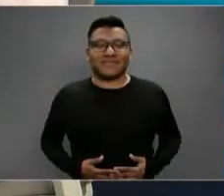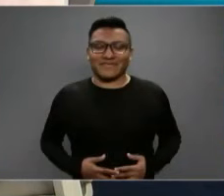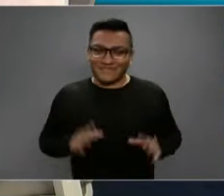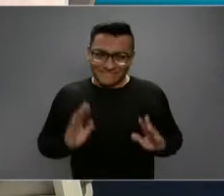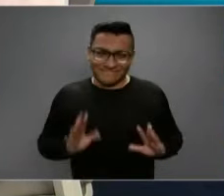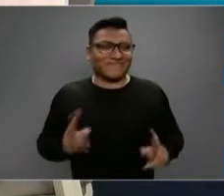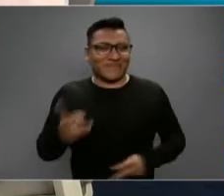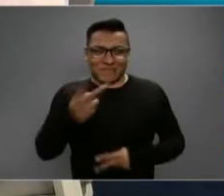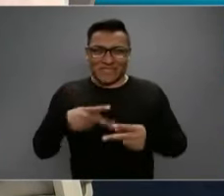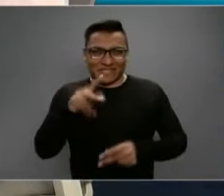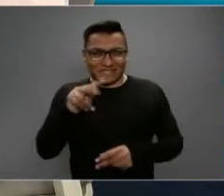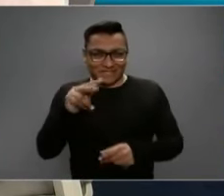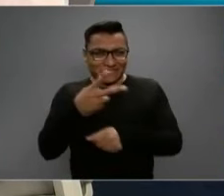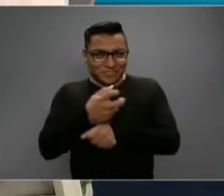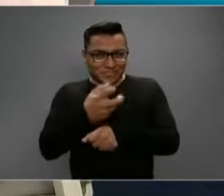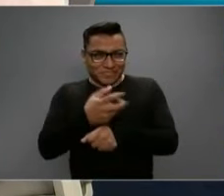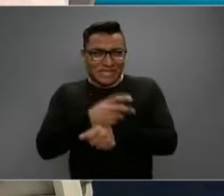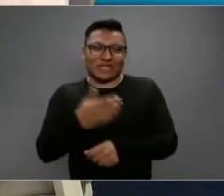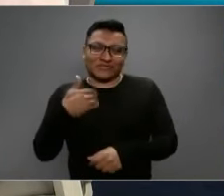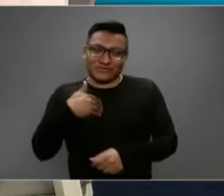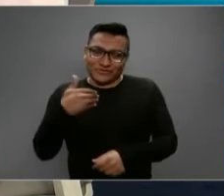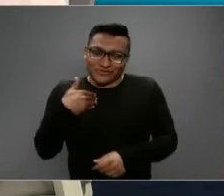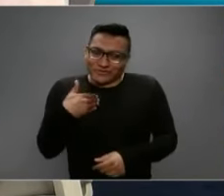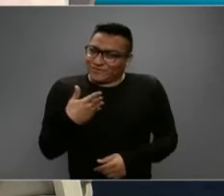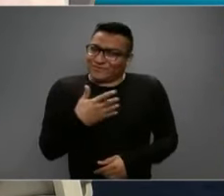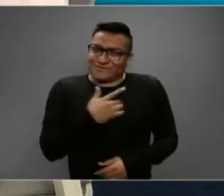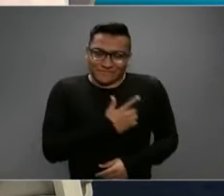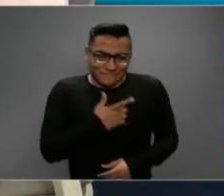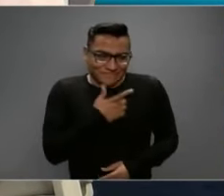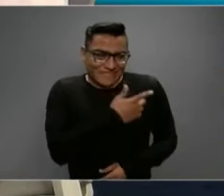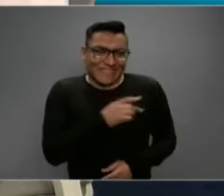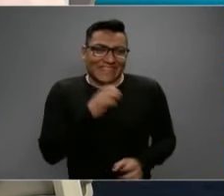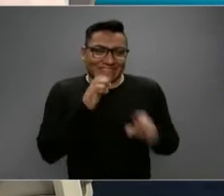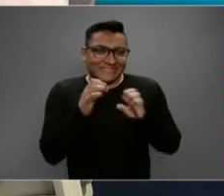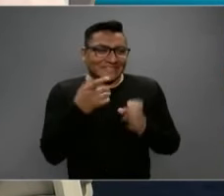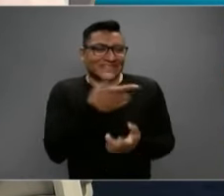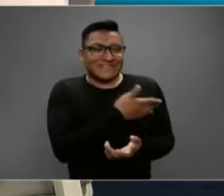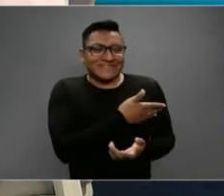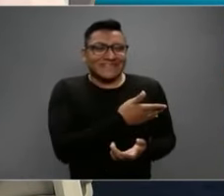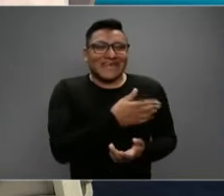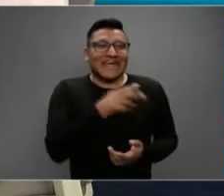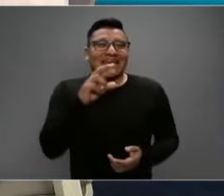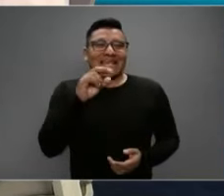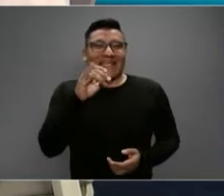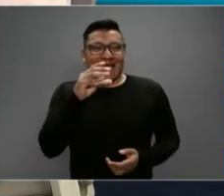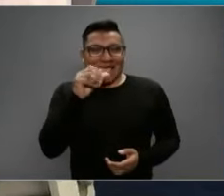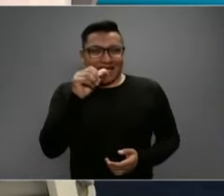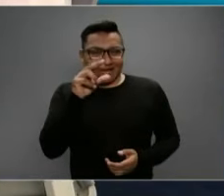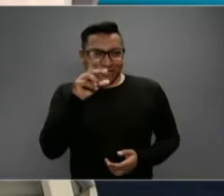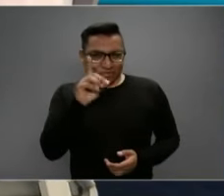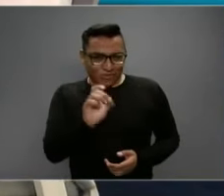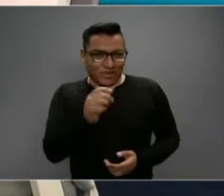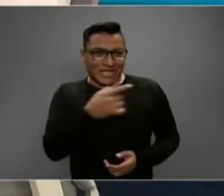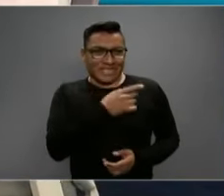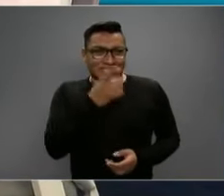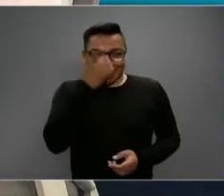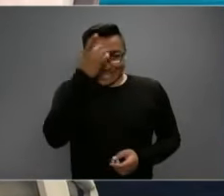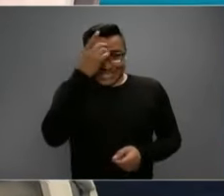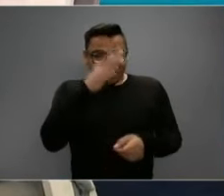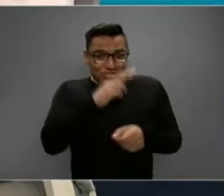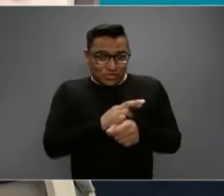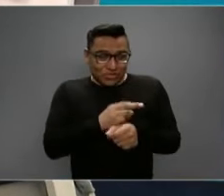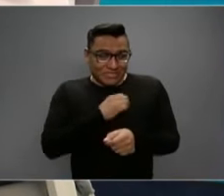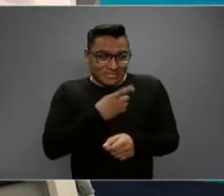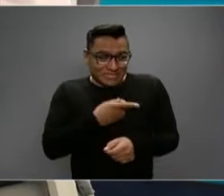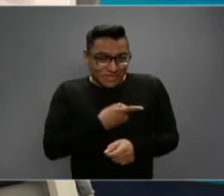Estamos de vuelta en la octava y tengo el privilegio de estar entrevistando en este momento a Ricardo Cortés, director de promoción